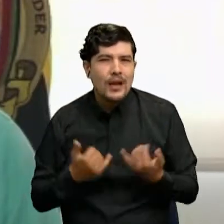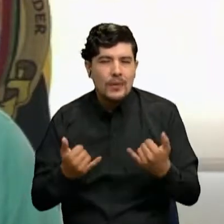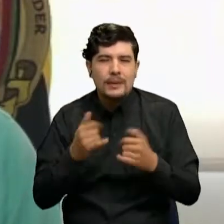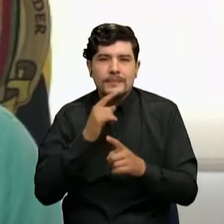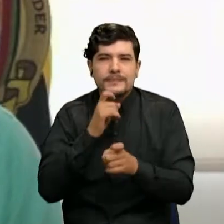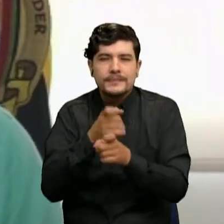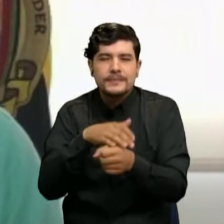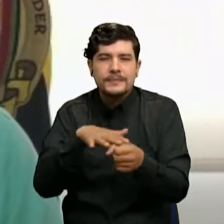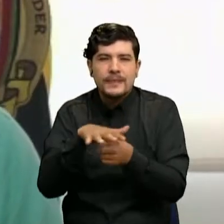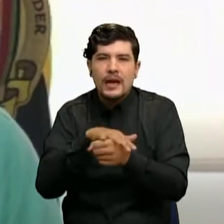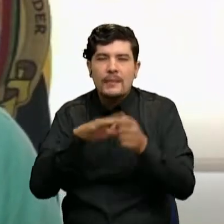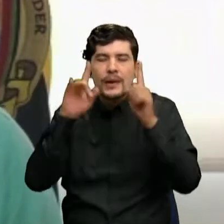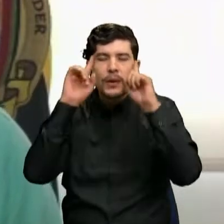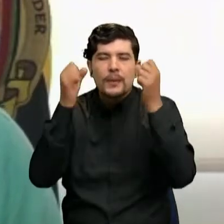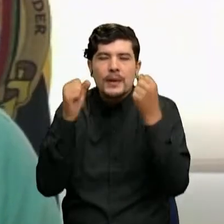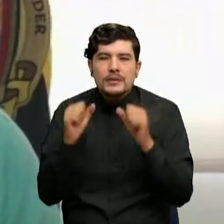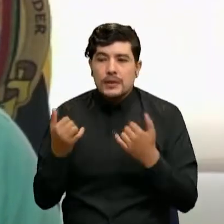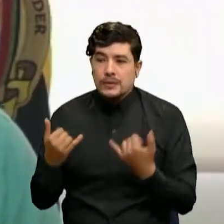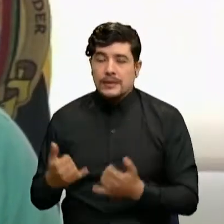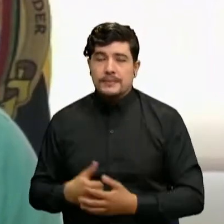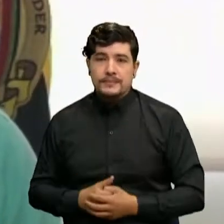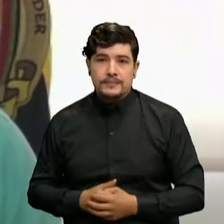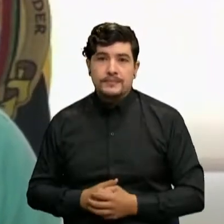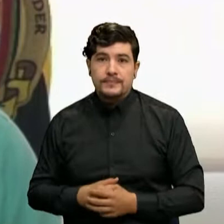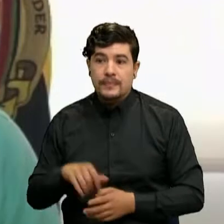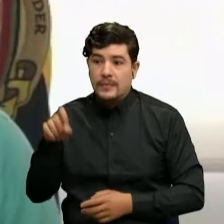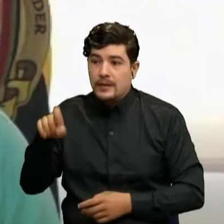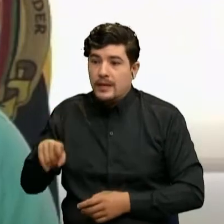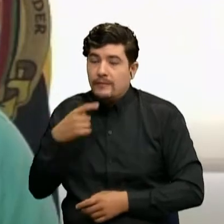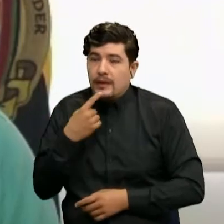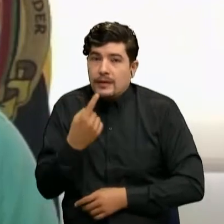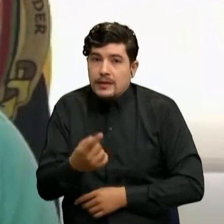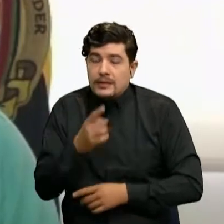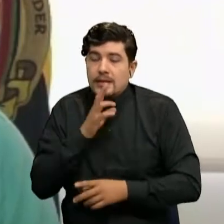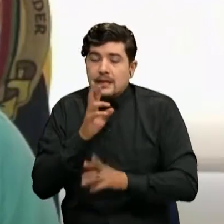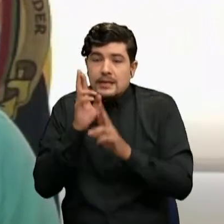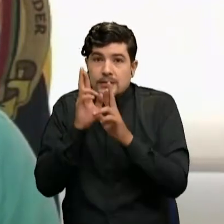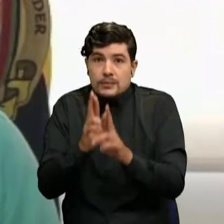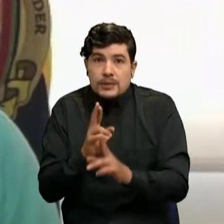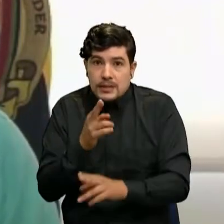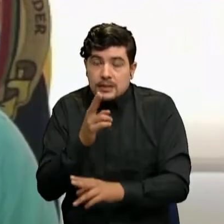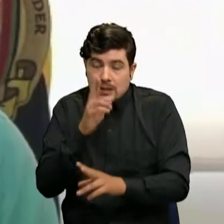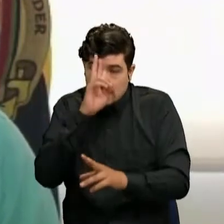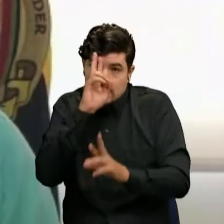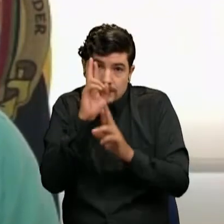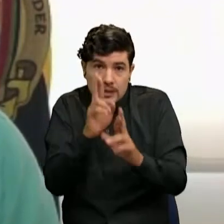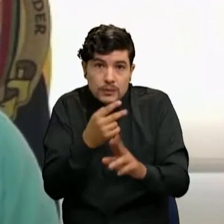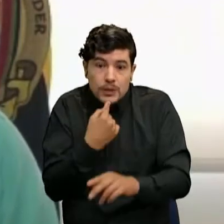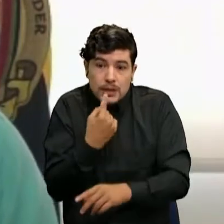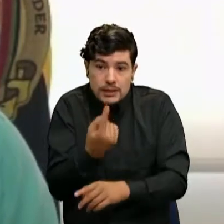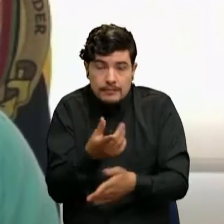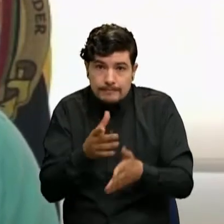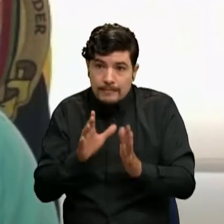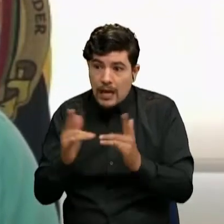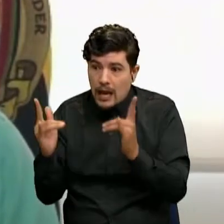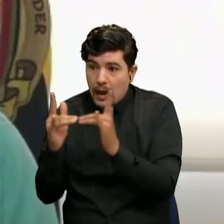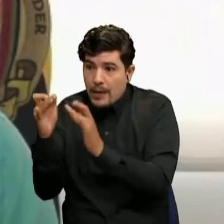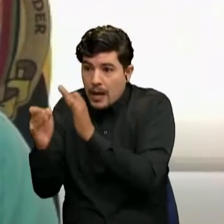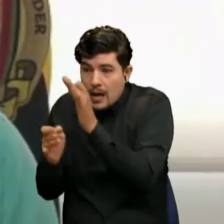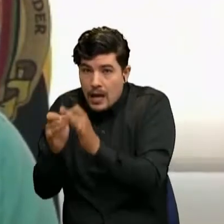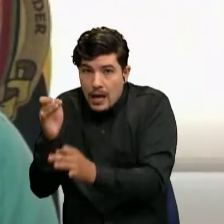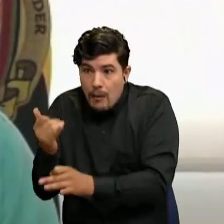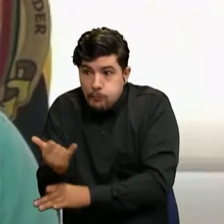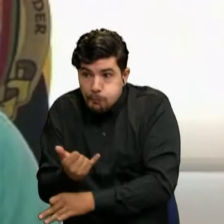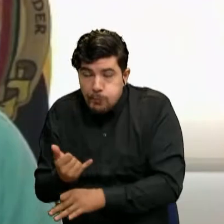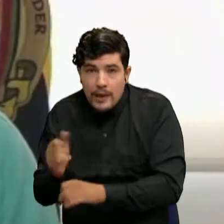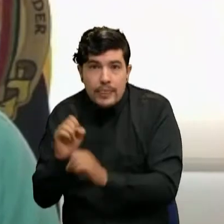preocupación de que hoy prácticamente, hay que decirlo así con el mayor respeto, es que no hay cama para tanta gente que hoy se está contagiando, de tantas